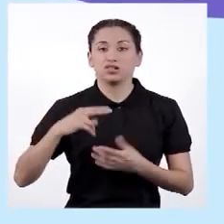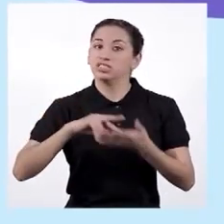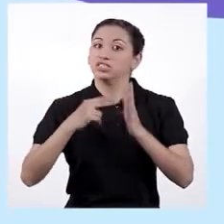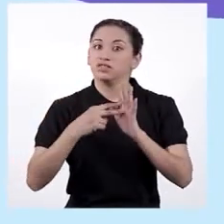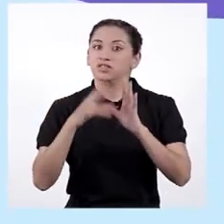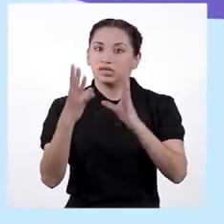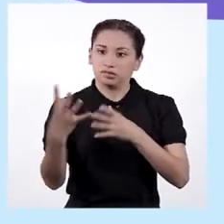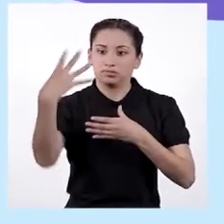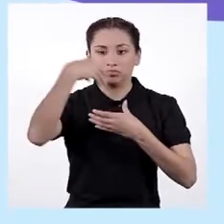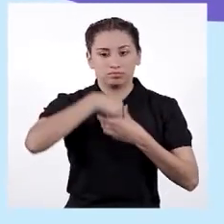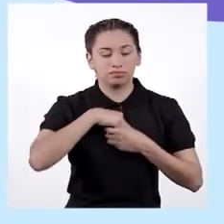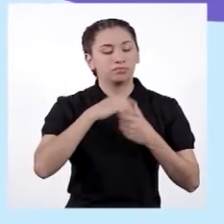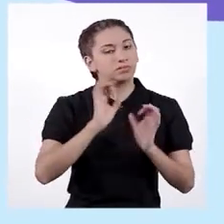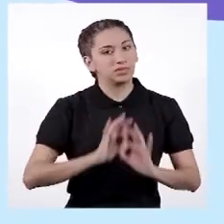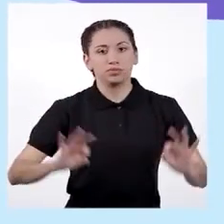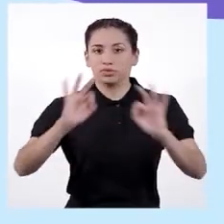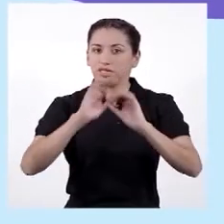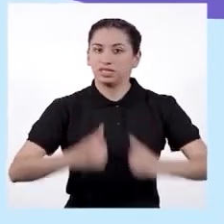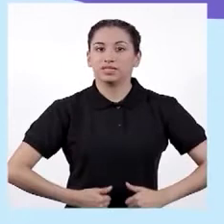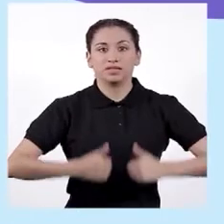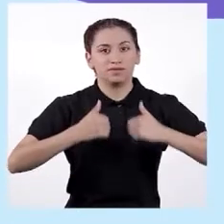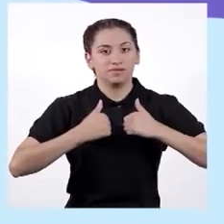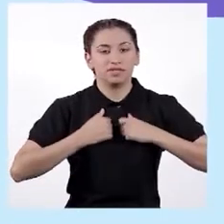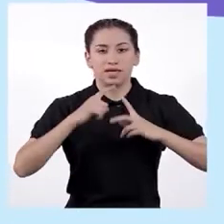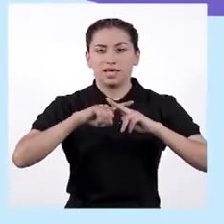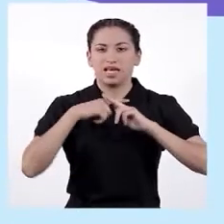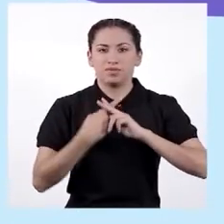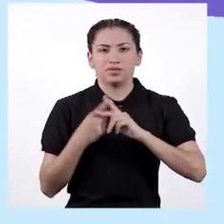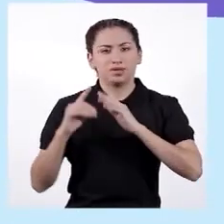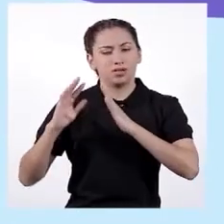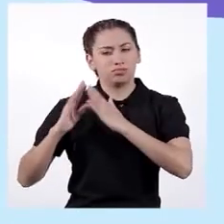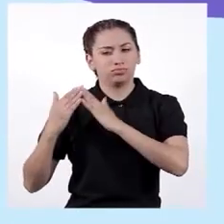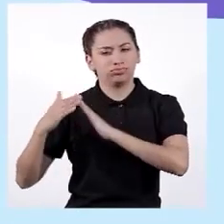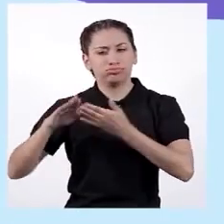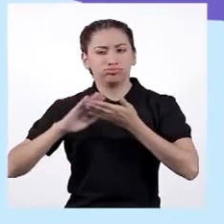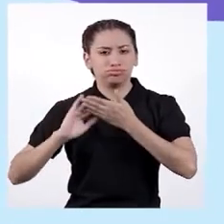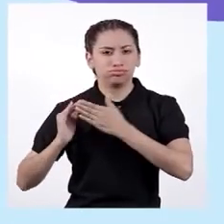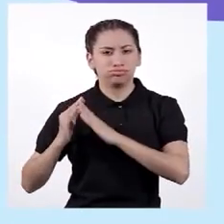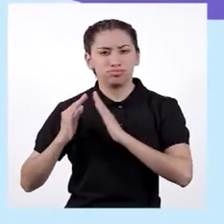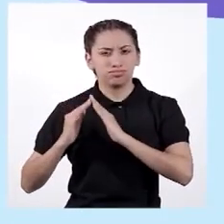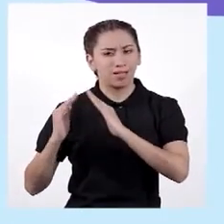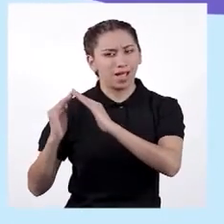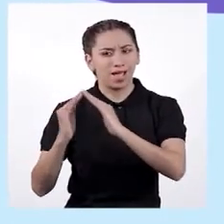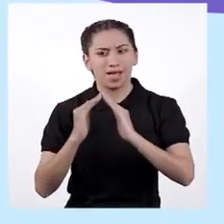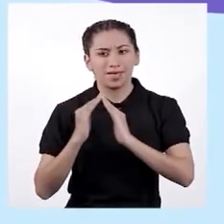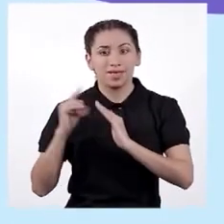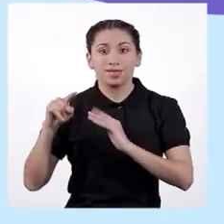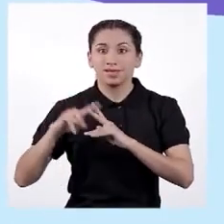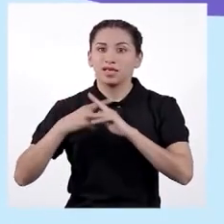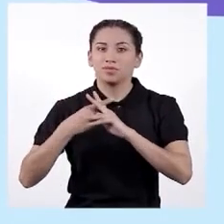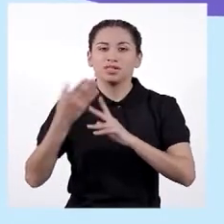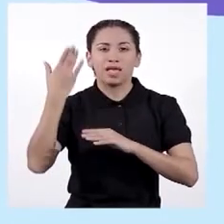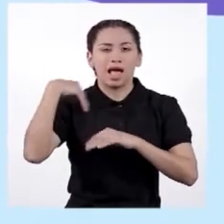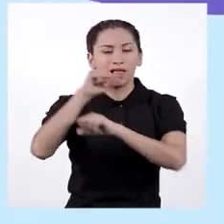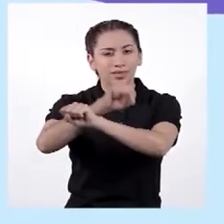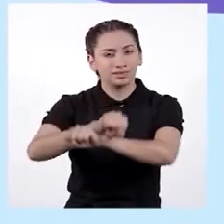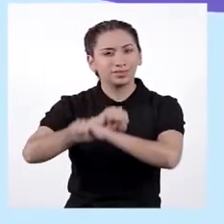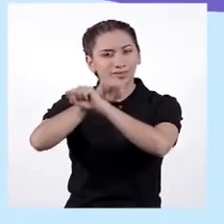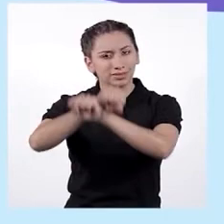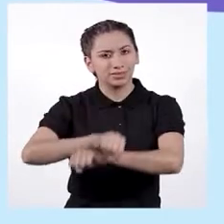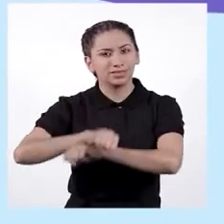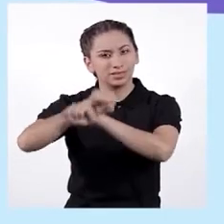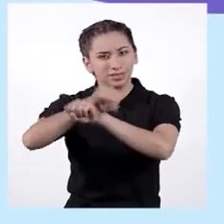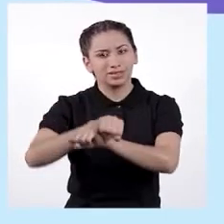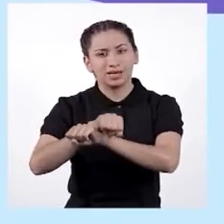forma parte de nuestra vida, desde la colonia, esa época donde éramos considerados esclavos,